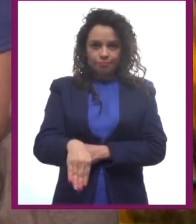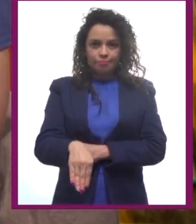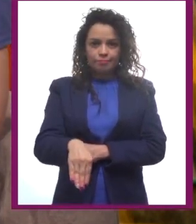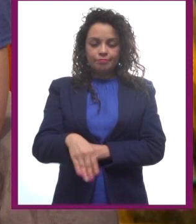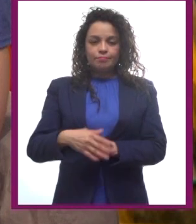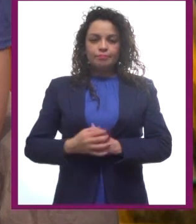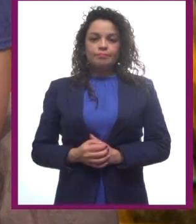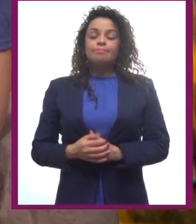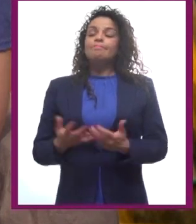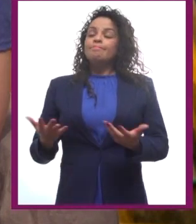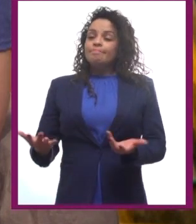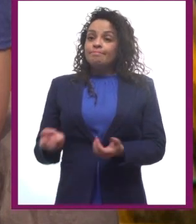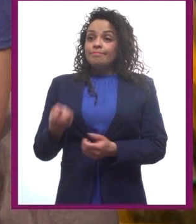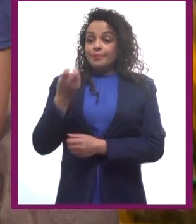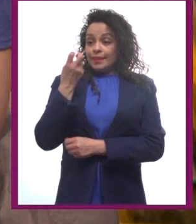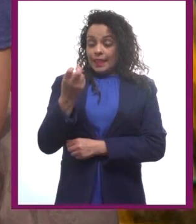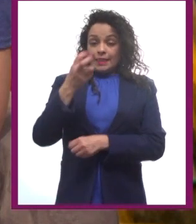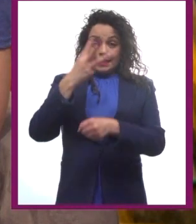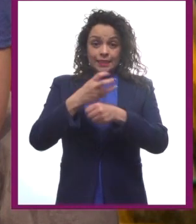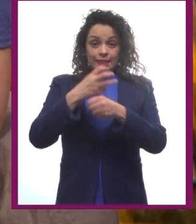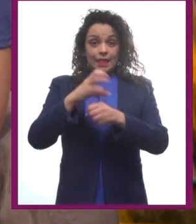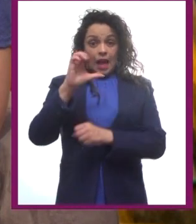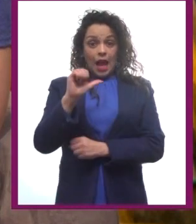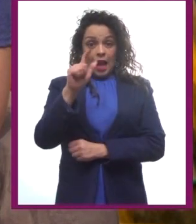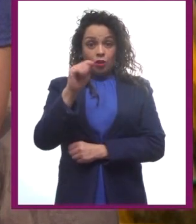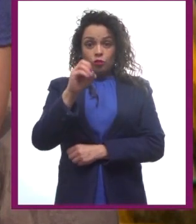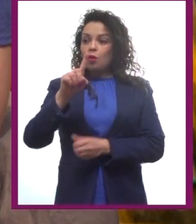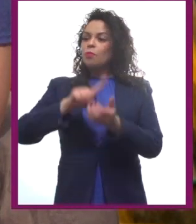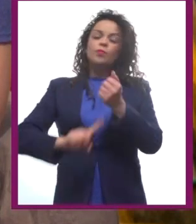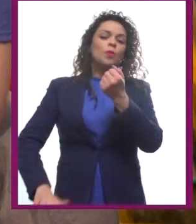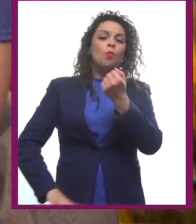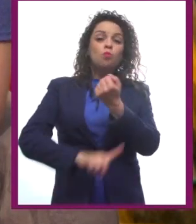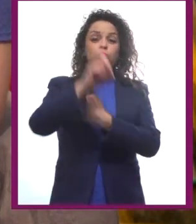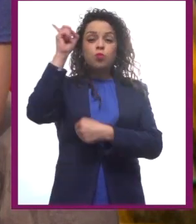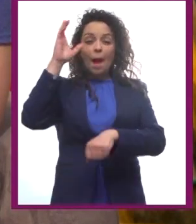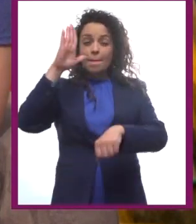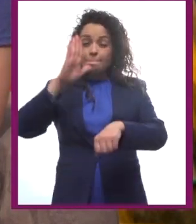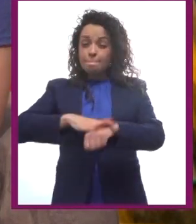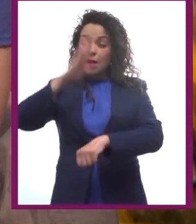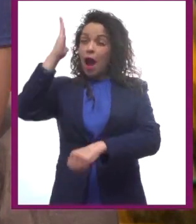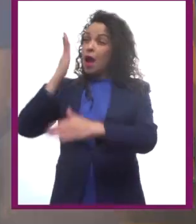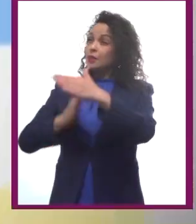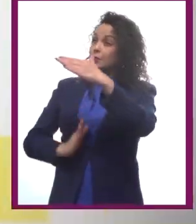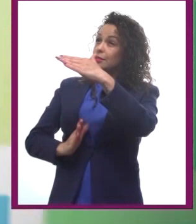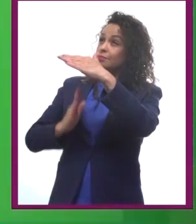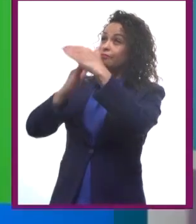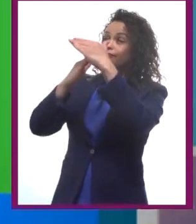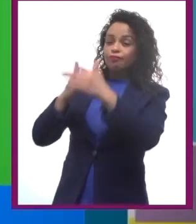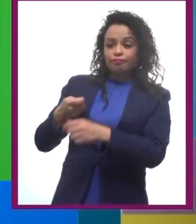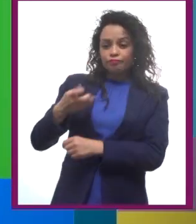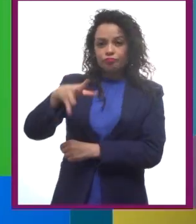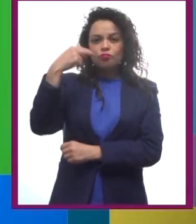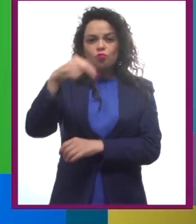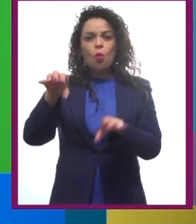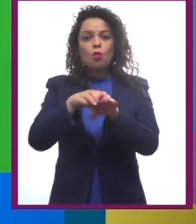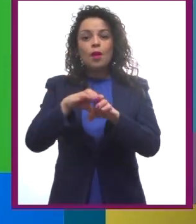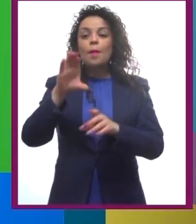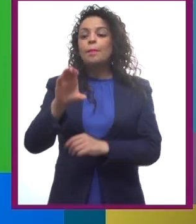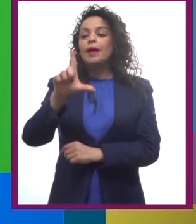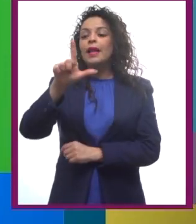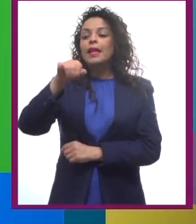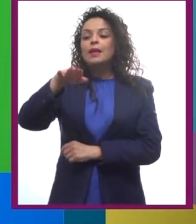A este elemento del tercer acto, donde el conflicto llega a su punto más alto, se conoce como clímax.